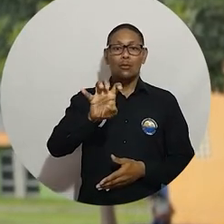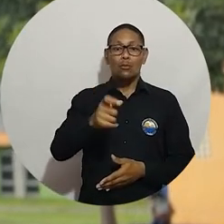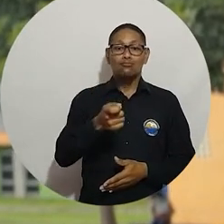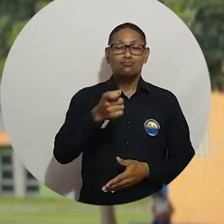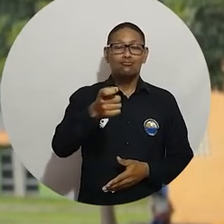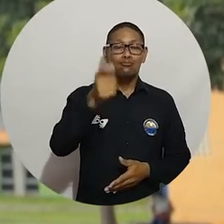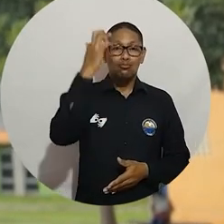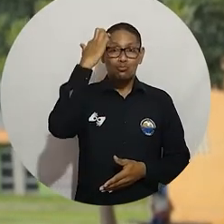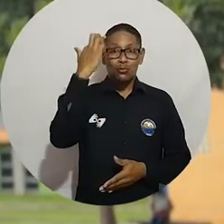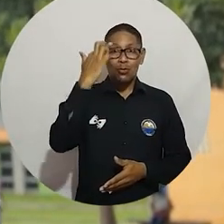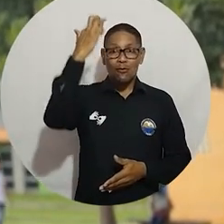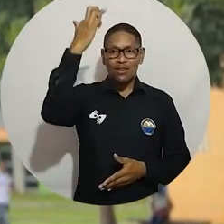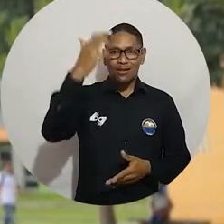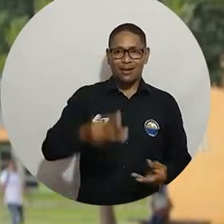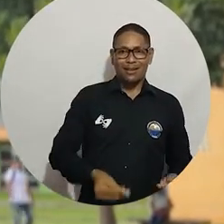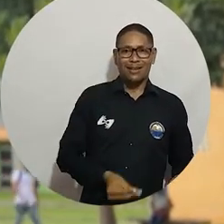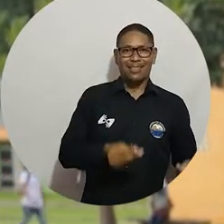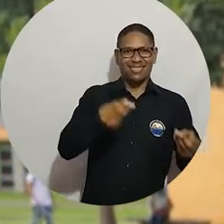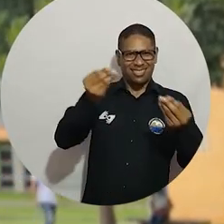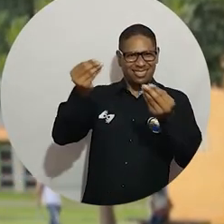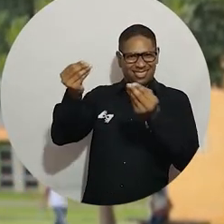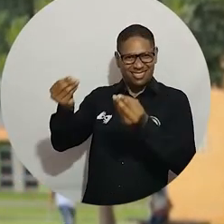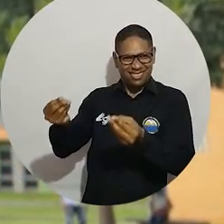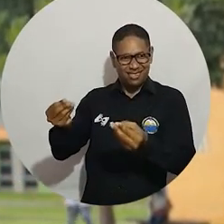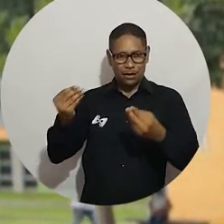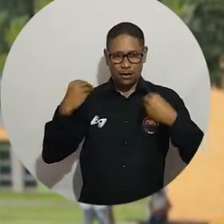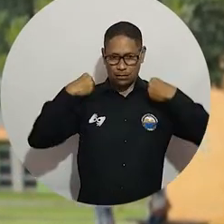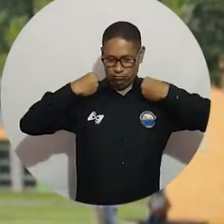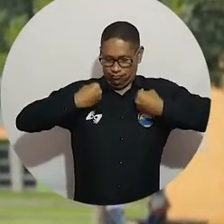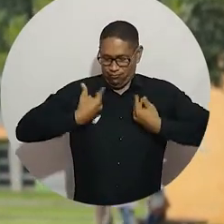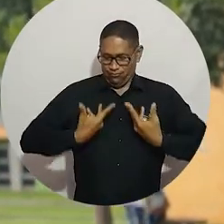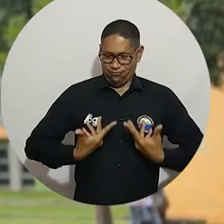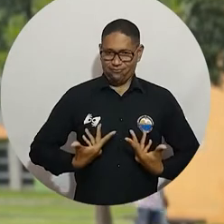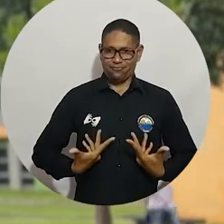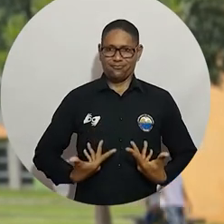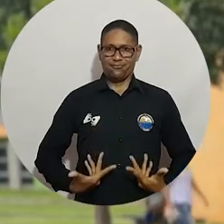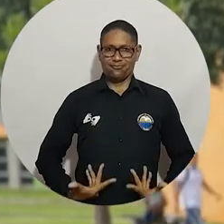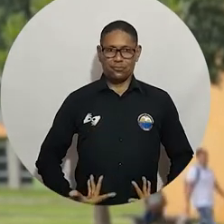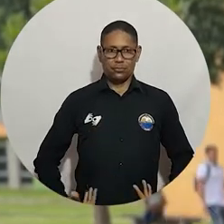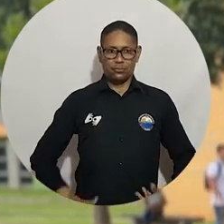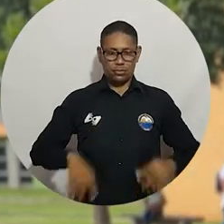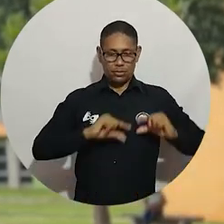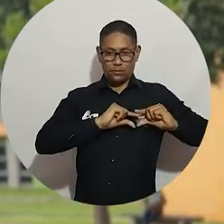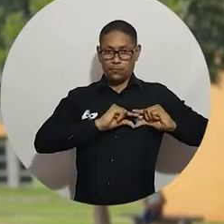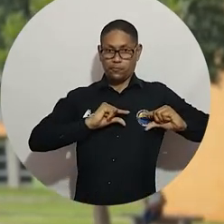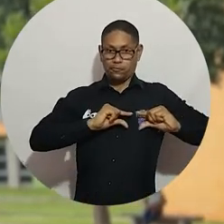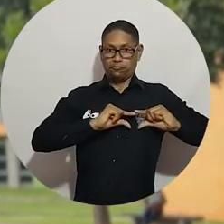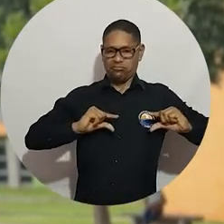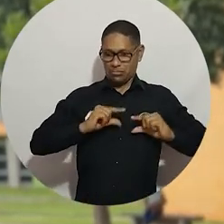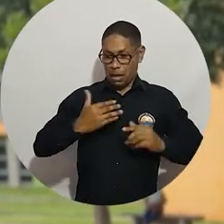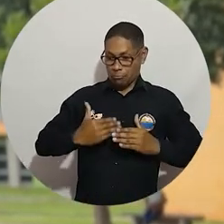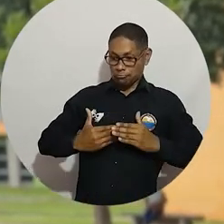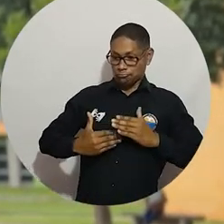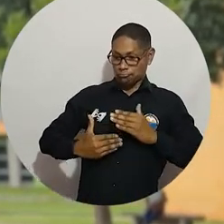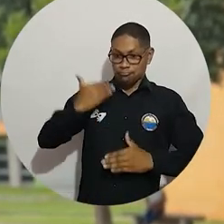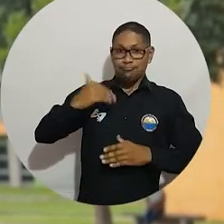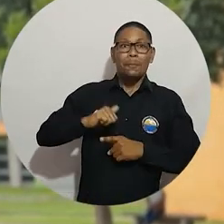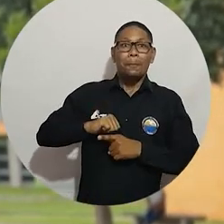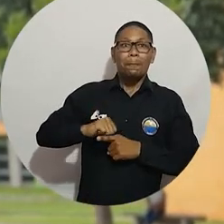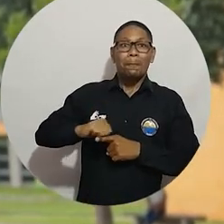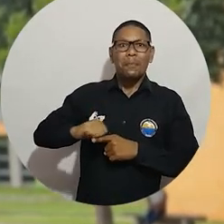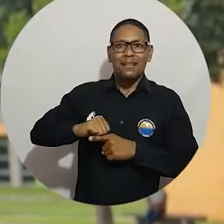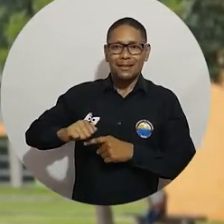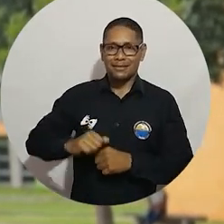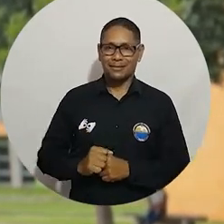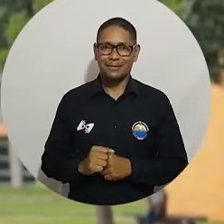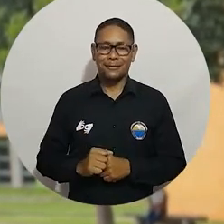una nueva edición en la que 49 futuros profesionales recibieron las tocas y placas como símbolo de la culminación de una etapa